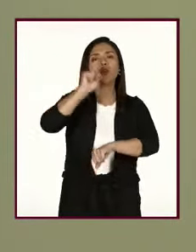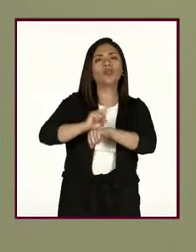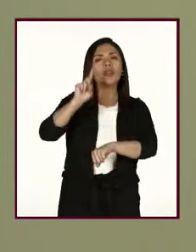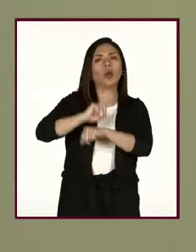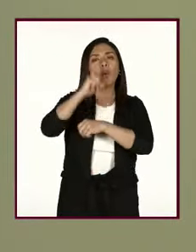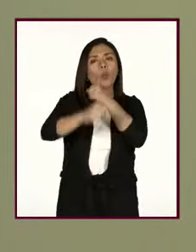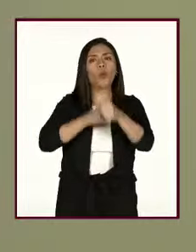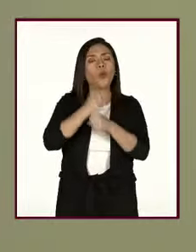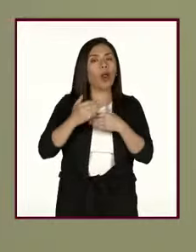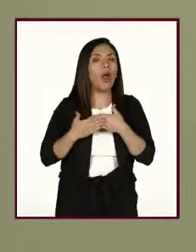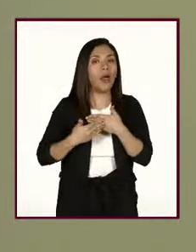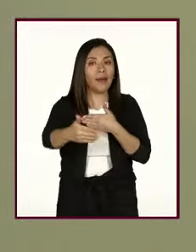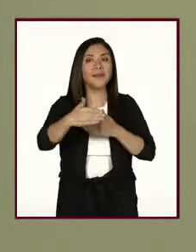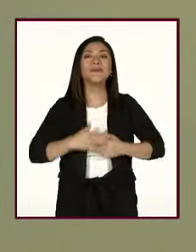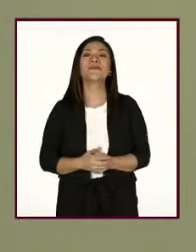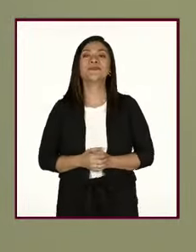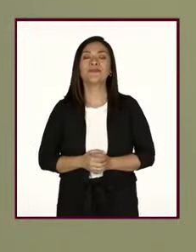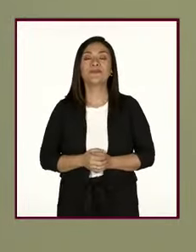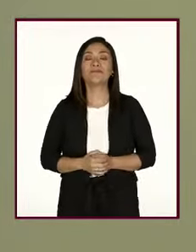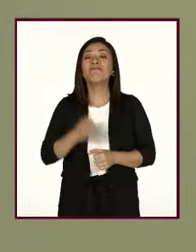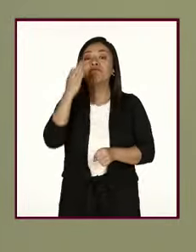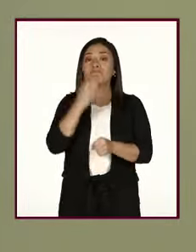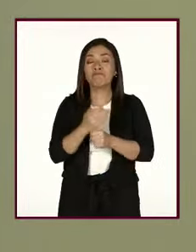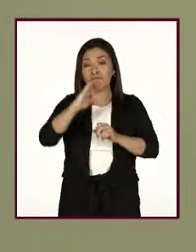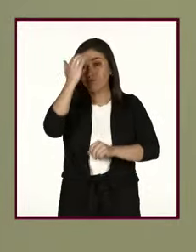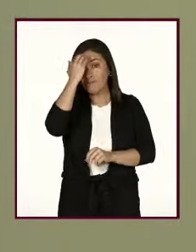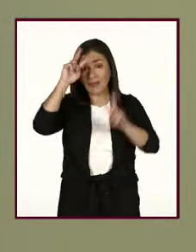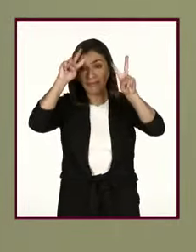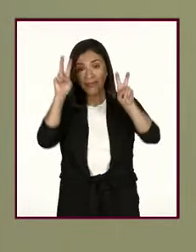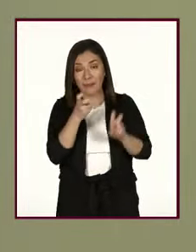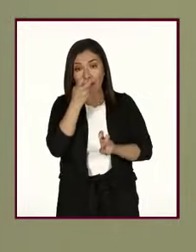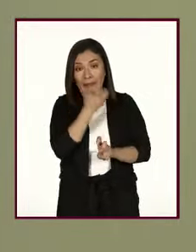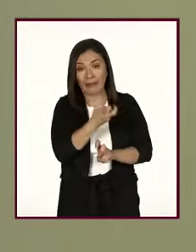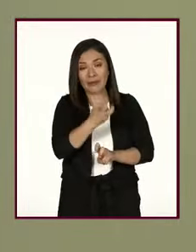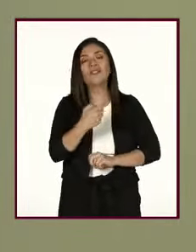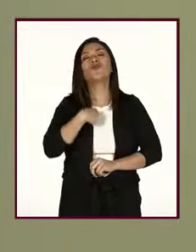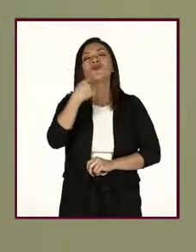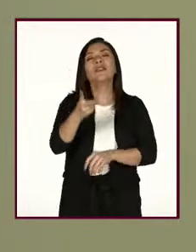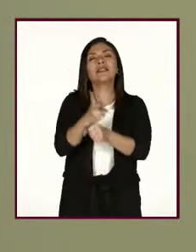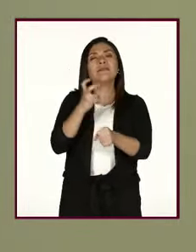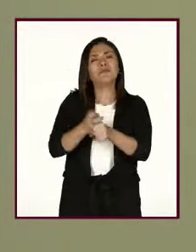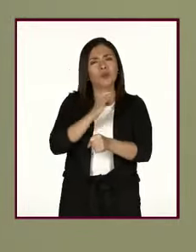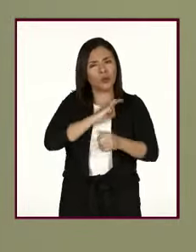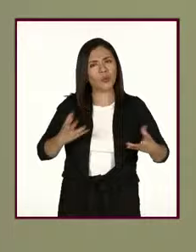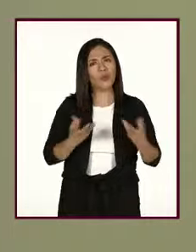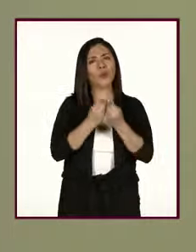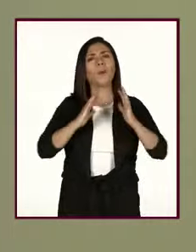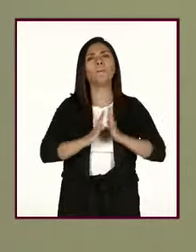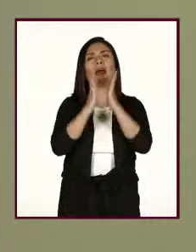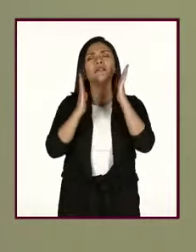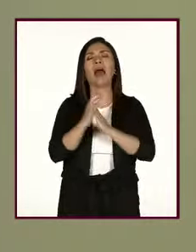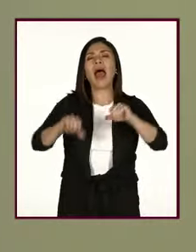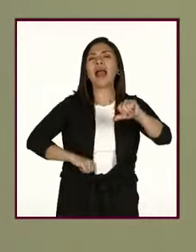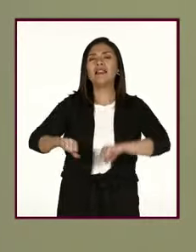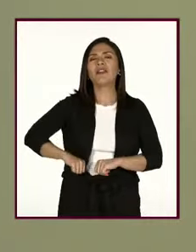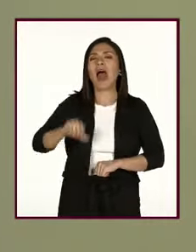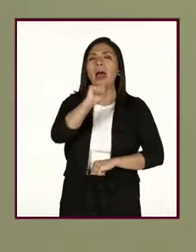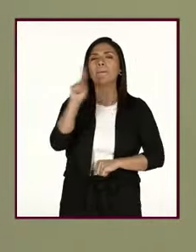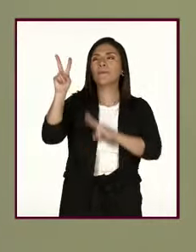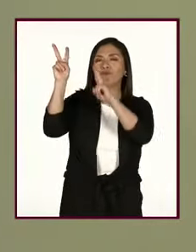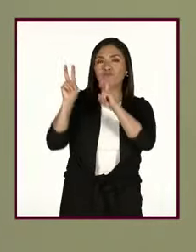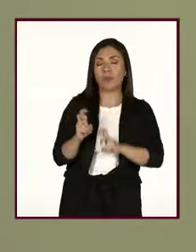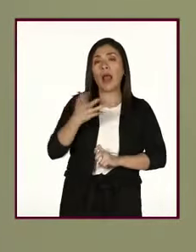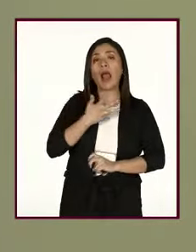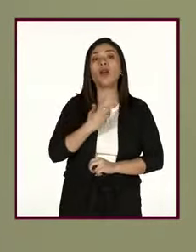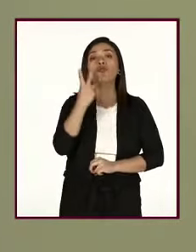días del año. Para adentrarnos en el tema del día de hoy, les invitamos a que participen a través de la actividad del Mentimeter.